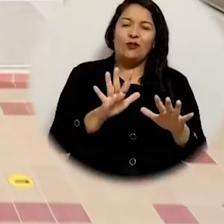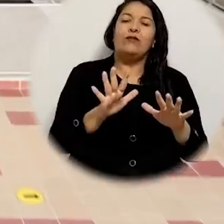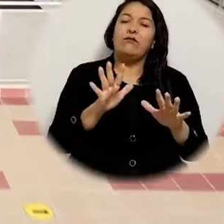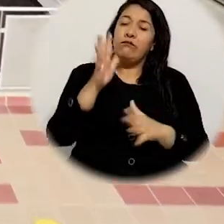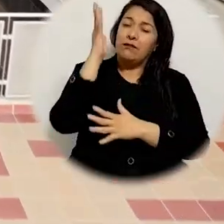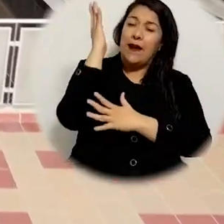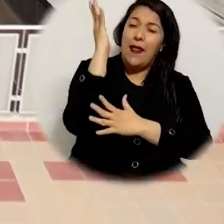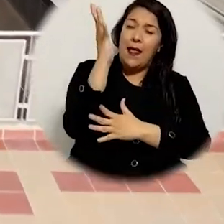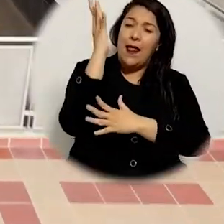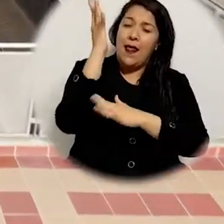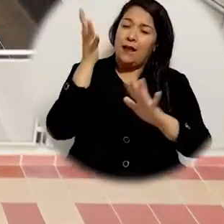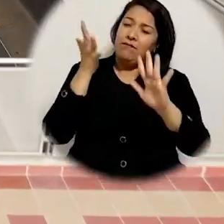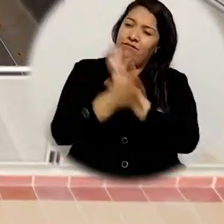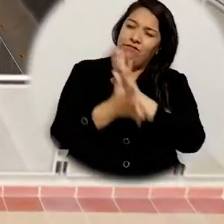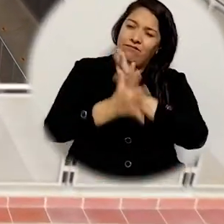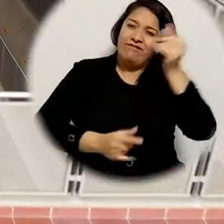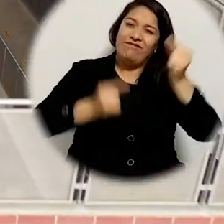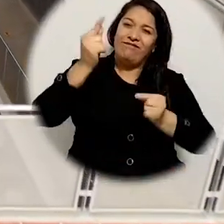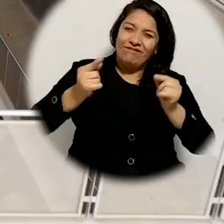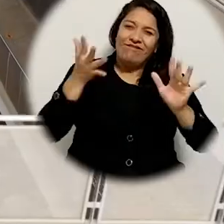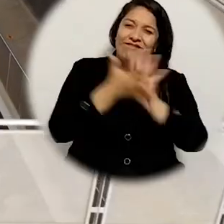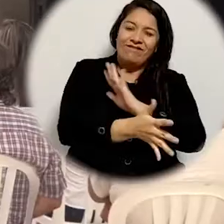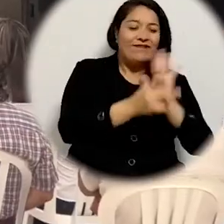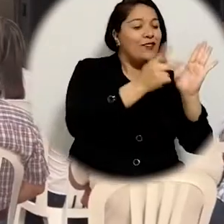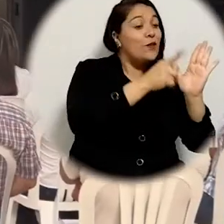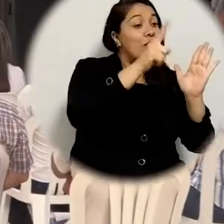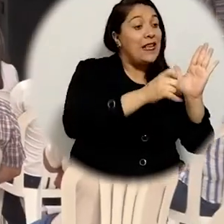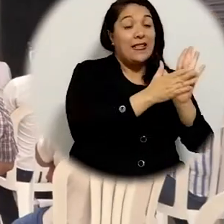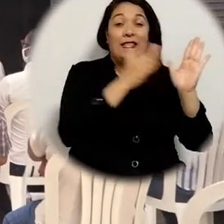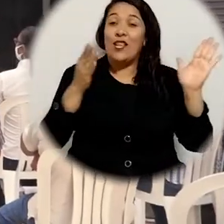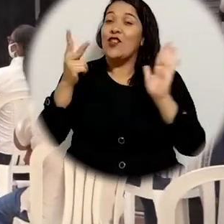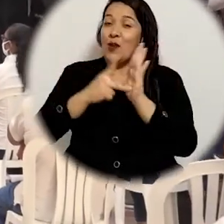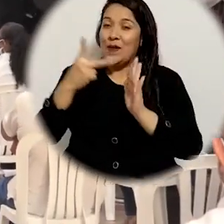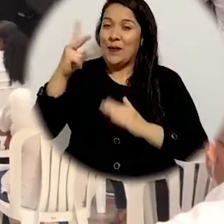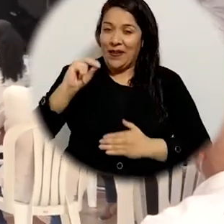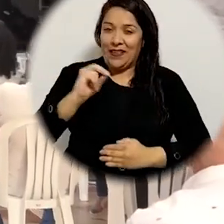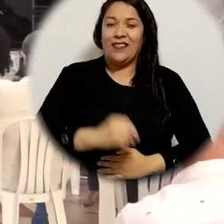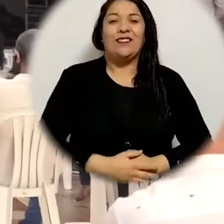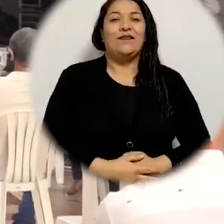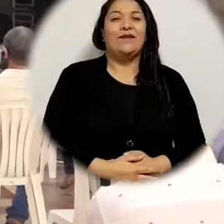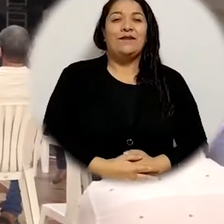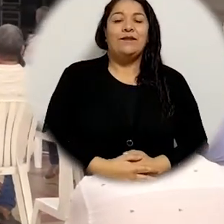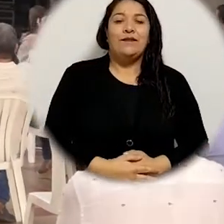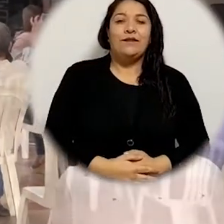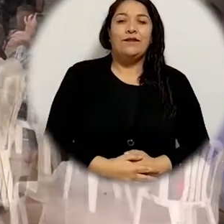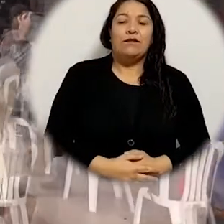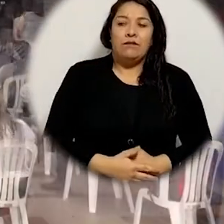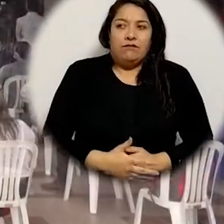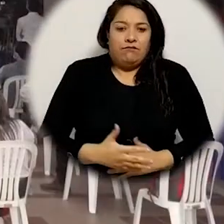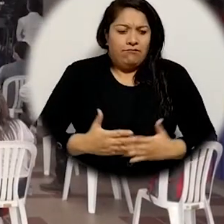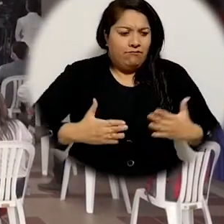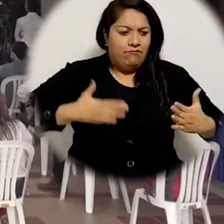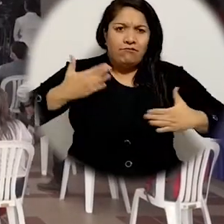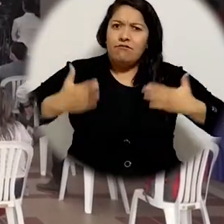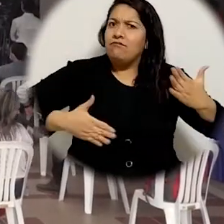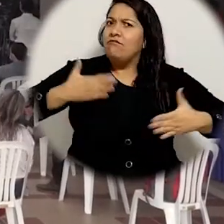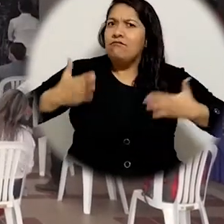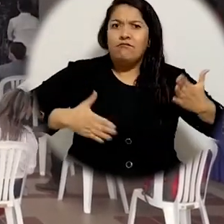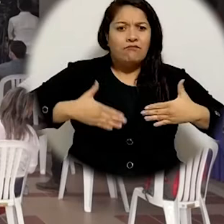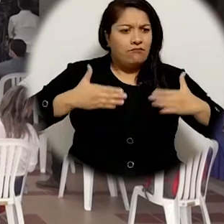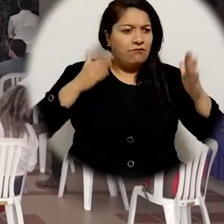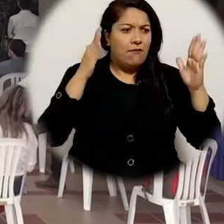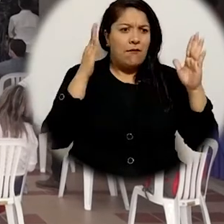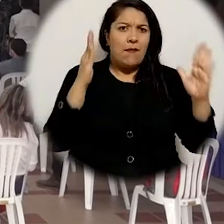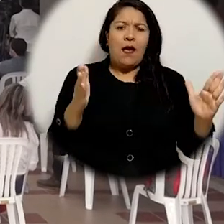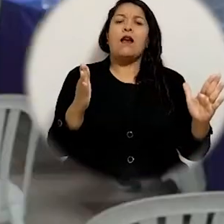presencial del ejercicio de audiencia pública de rendición de cuentas del período rectoral dos mil dieciséis dos mil veinte nosotros los grados nos